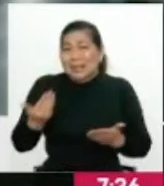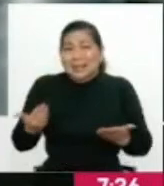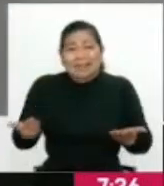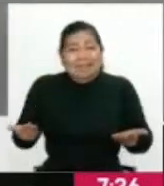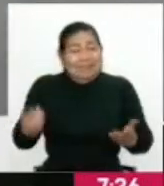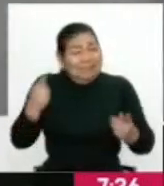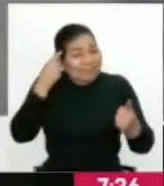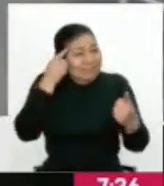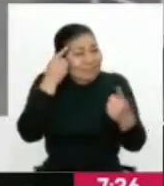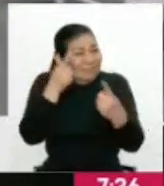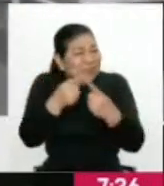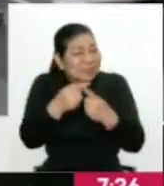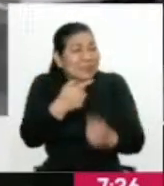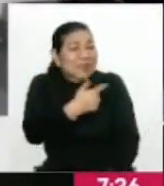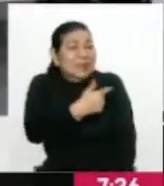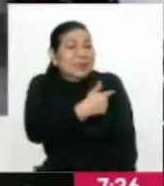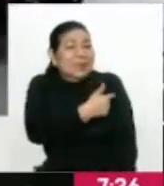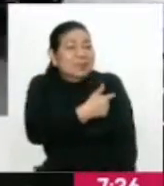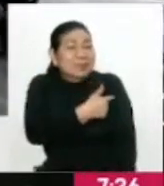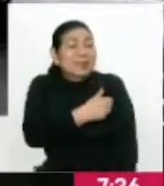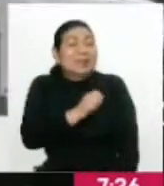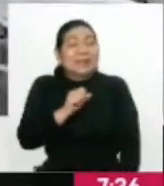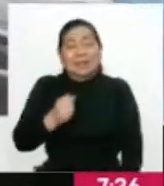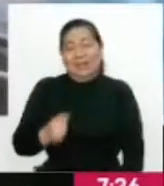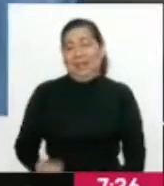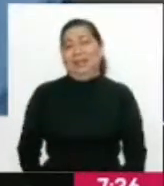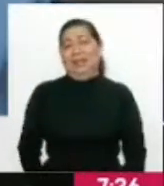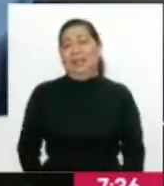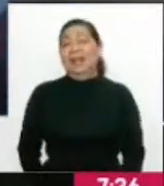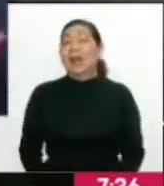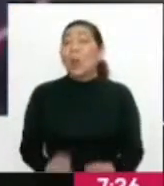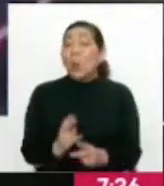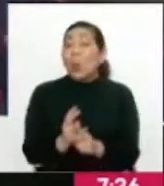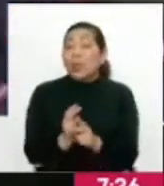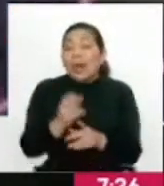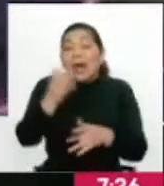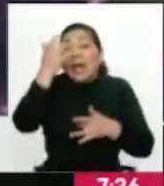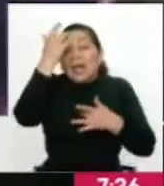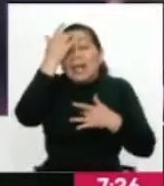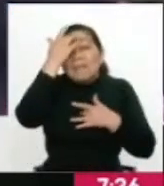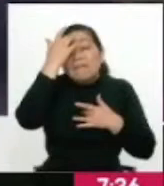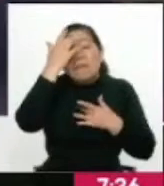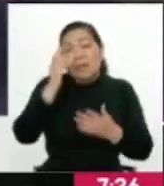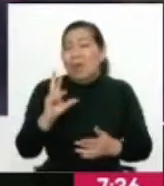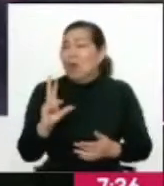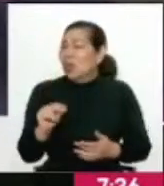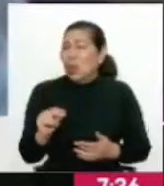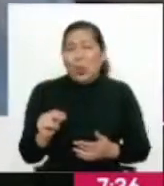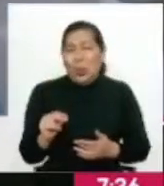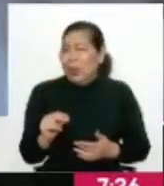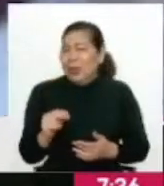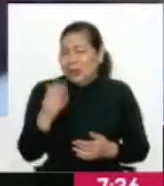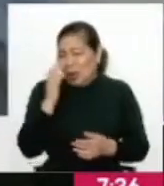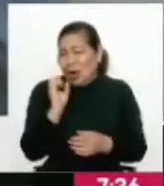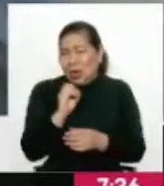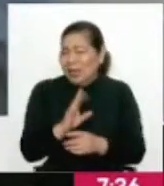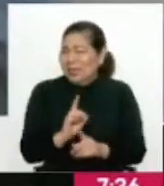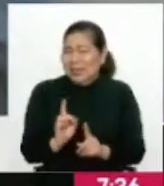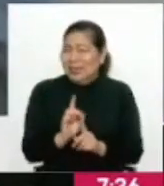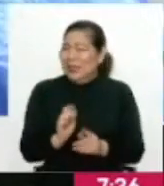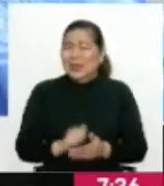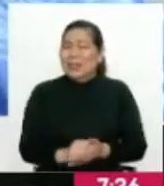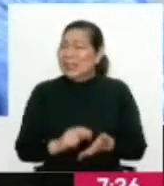el objetivo de una vacuna, ¿no? Así es, es prevenir enfermedad, no es prevenir contagio.